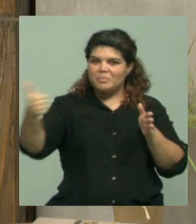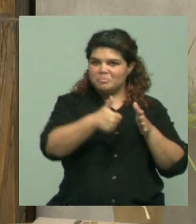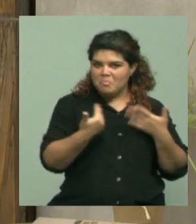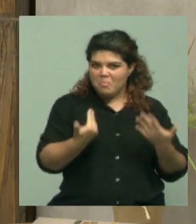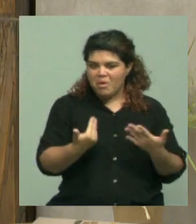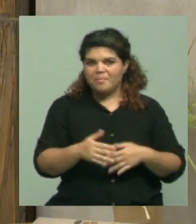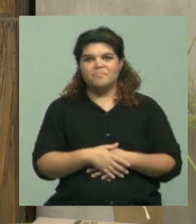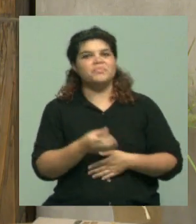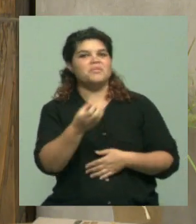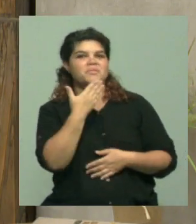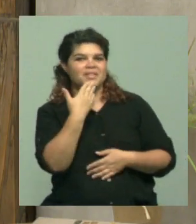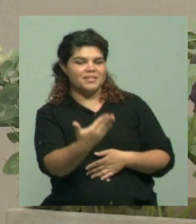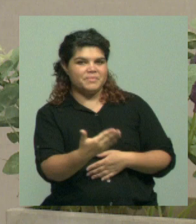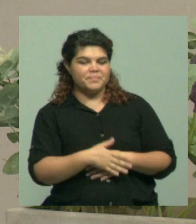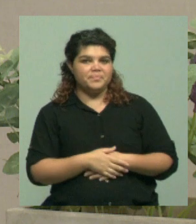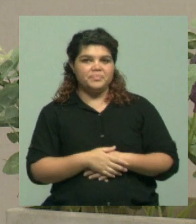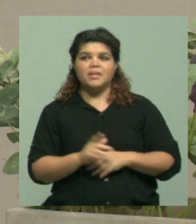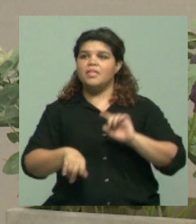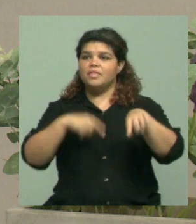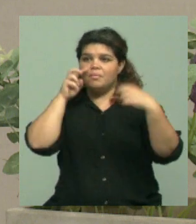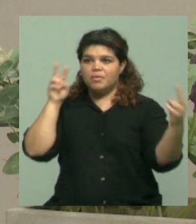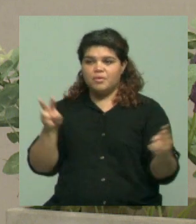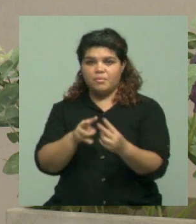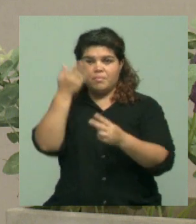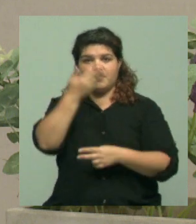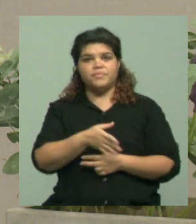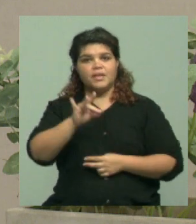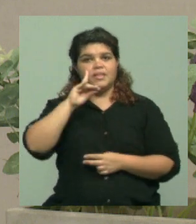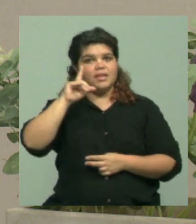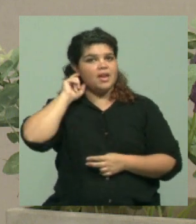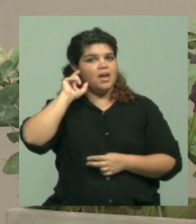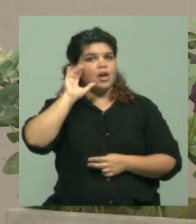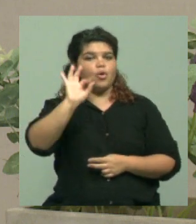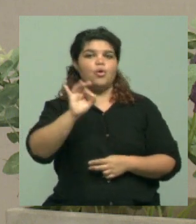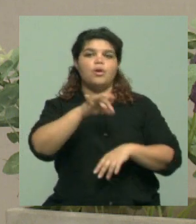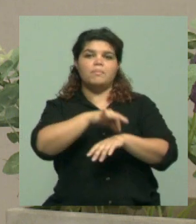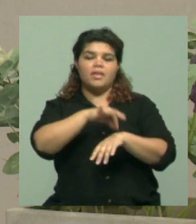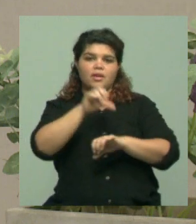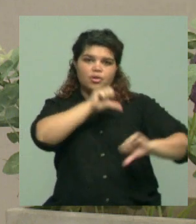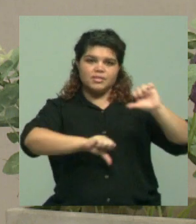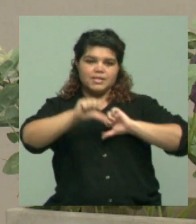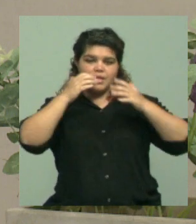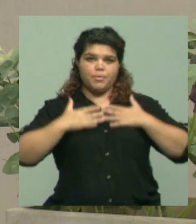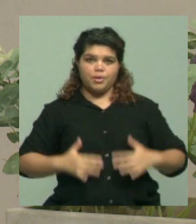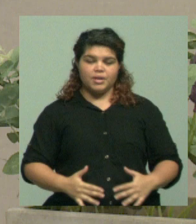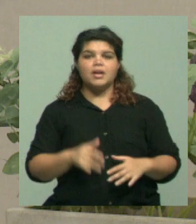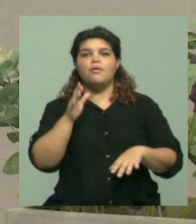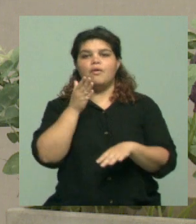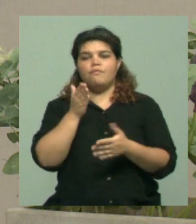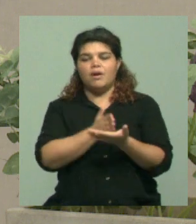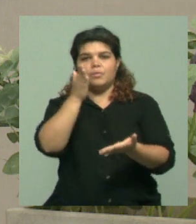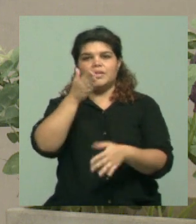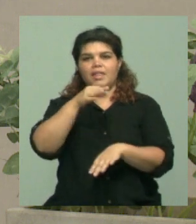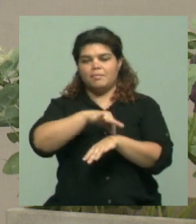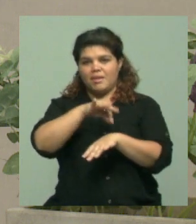Muchísimas gracias por la invitación. Será hasta cualquier momento. Entonces, Diego Carniluti, doctor en Ciencias Biológicas, docente de la Facultad de Ciencias Médicas,